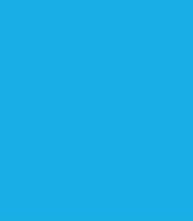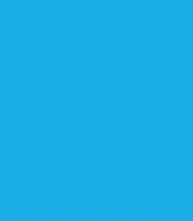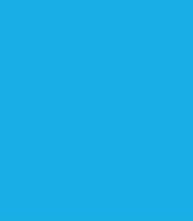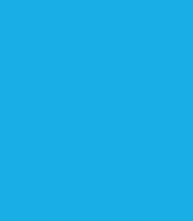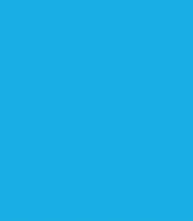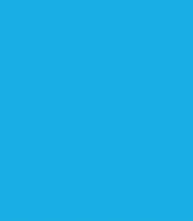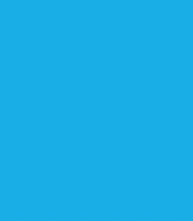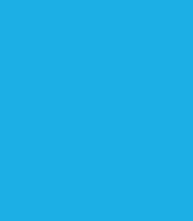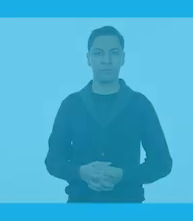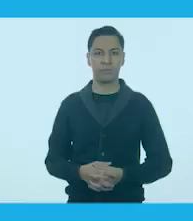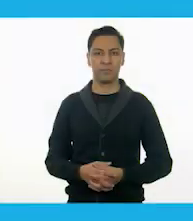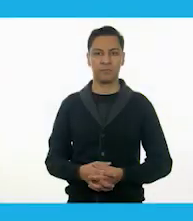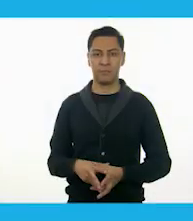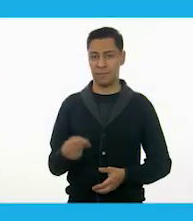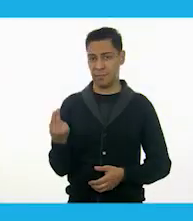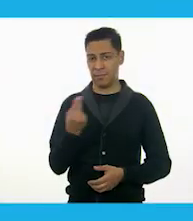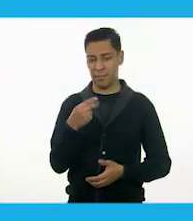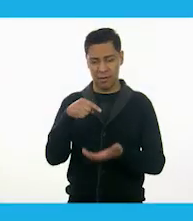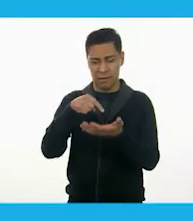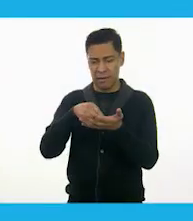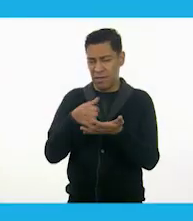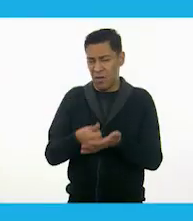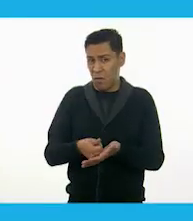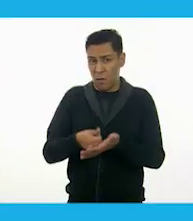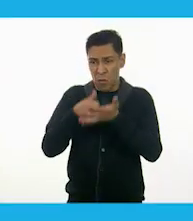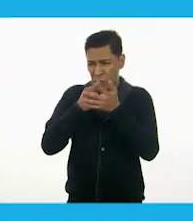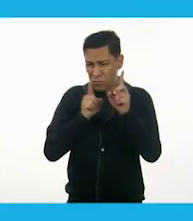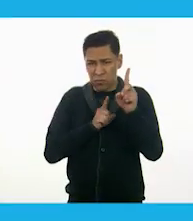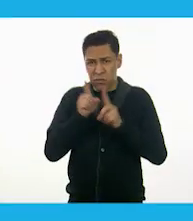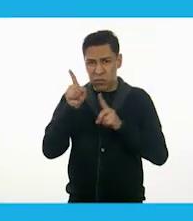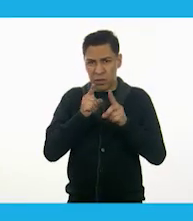Si necesitas ayuda, contáctanos.